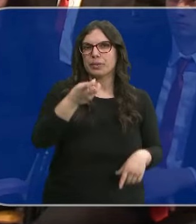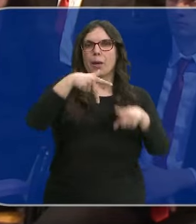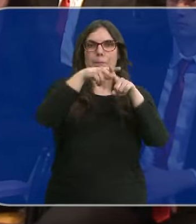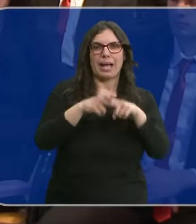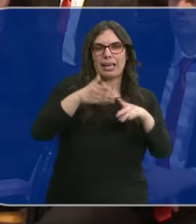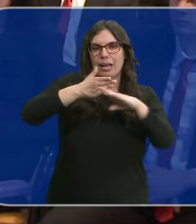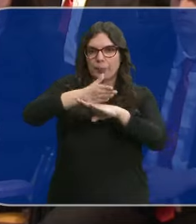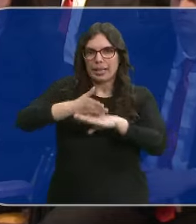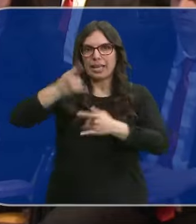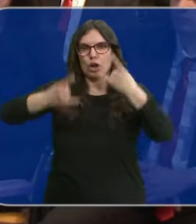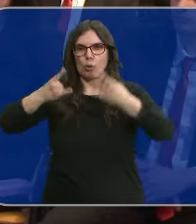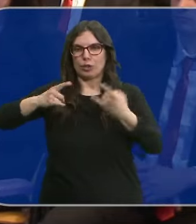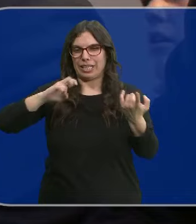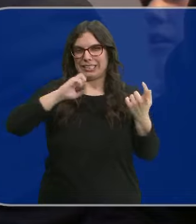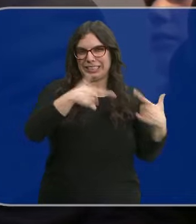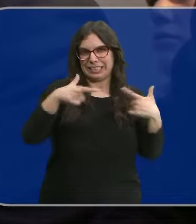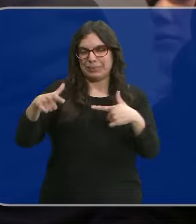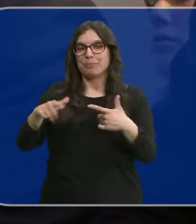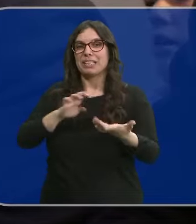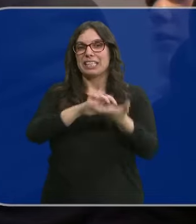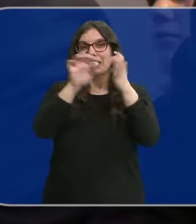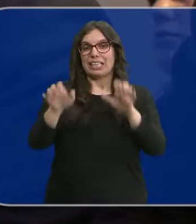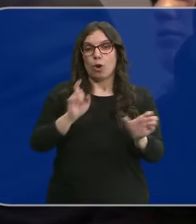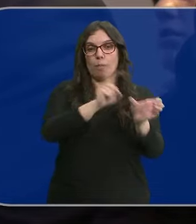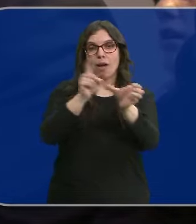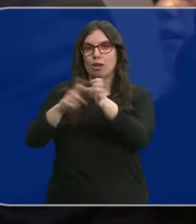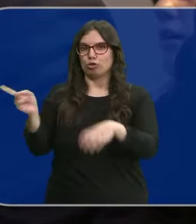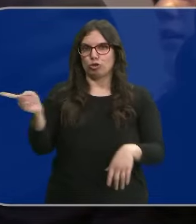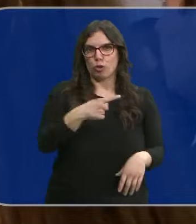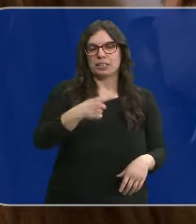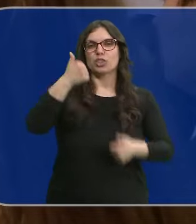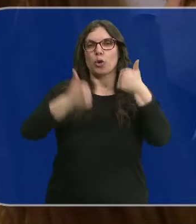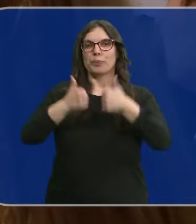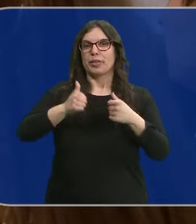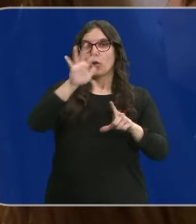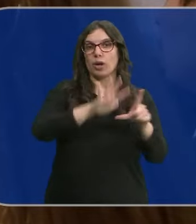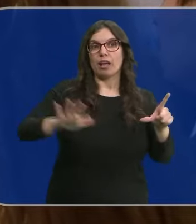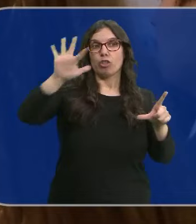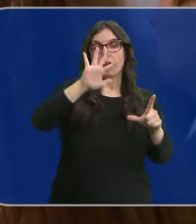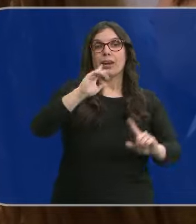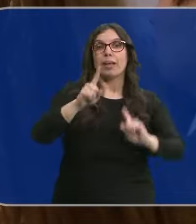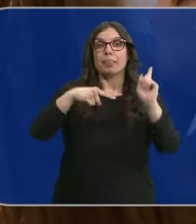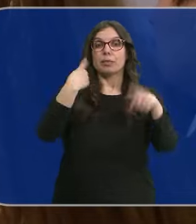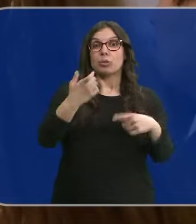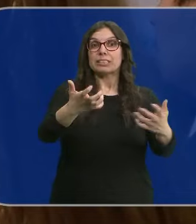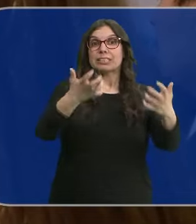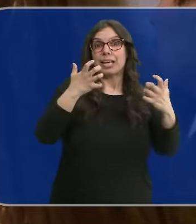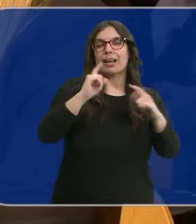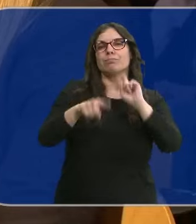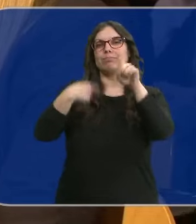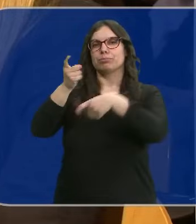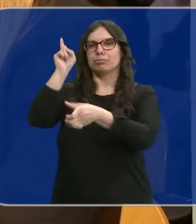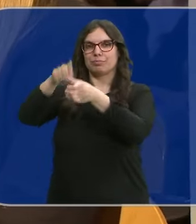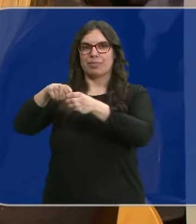carpintería o robótica. Castilla y León tendrá representación en todas ellas. De competición nacional saldrán los representantes de España para el